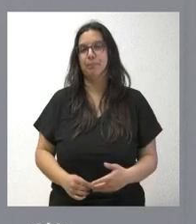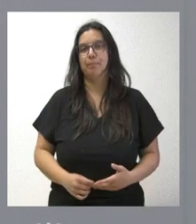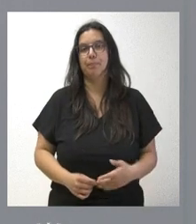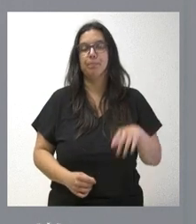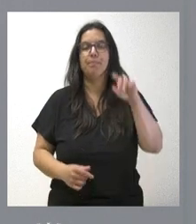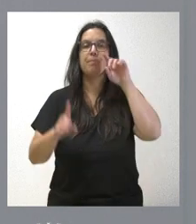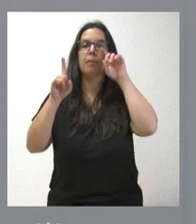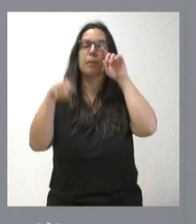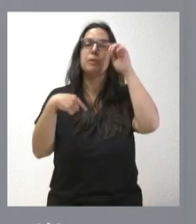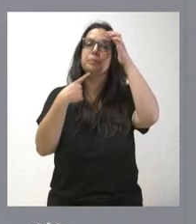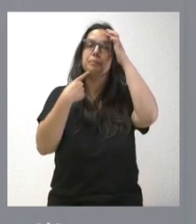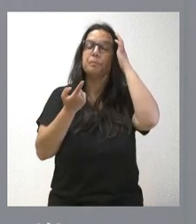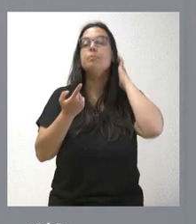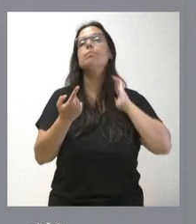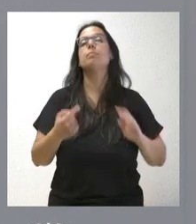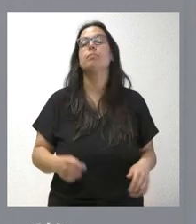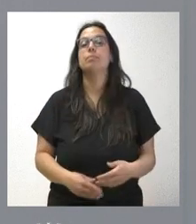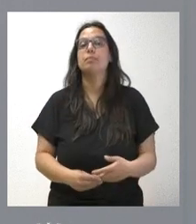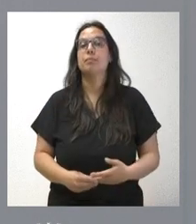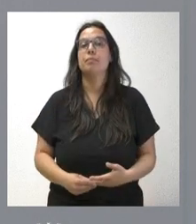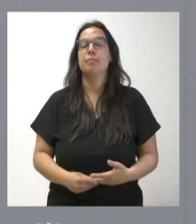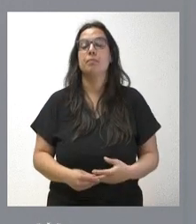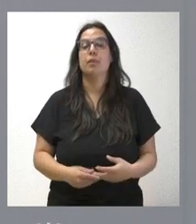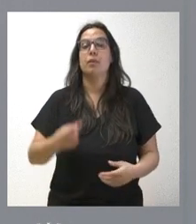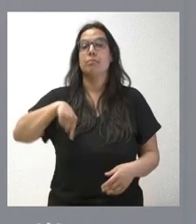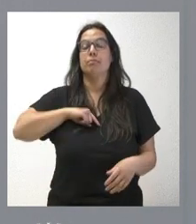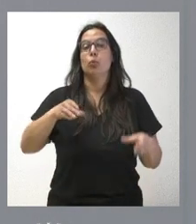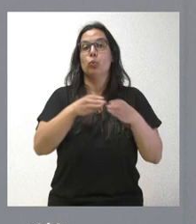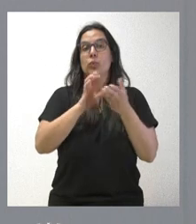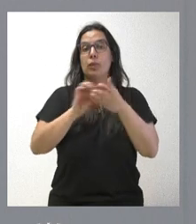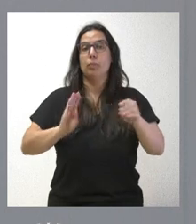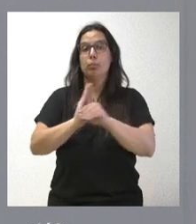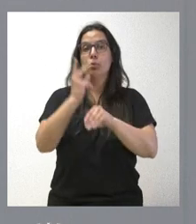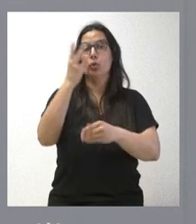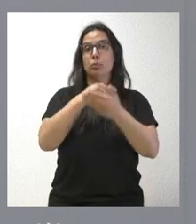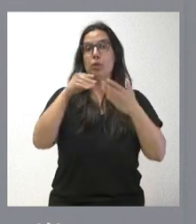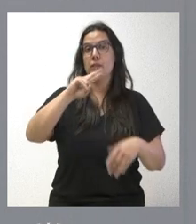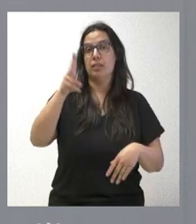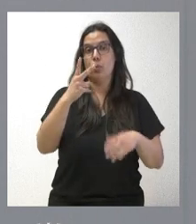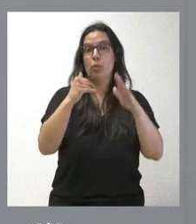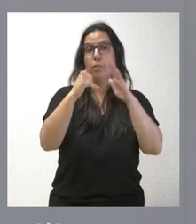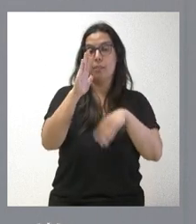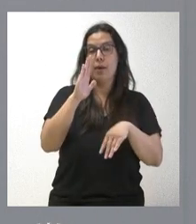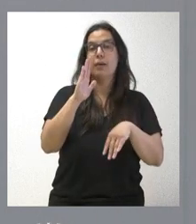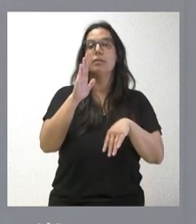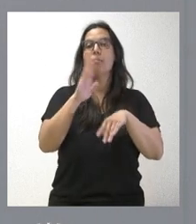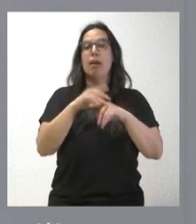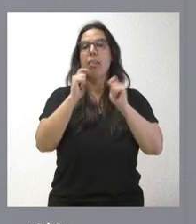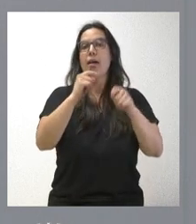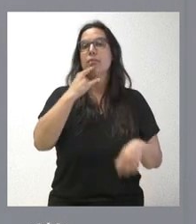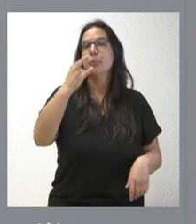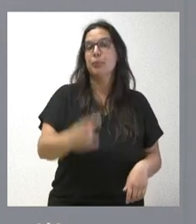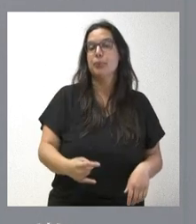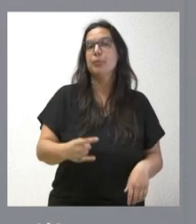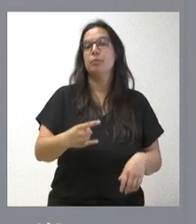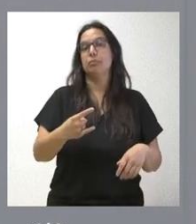Señalarles que destinaremos, en el caso de la Junta de Castilla y León, más de dos millones de euros a dotar de suministro eléctrico mediante